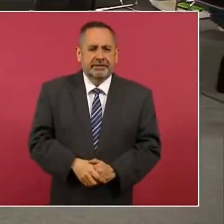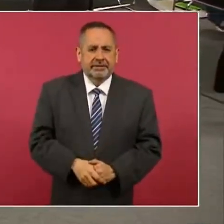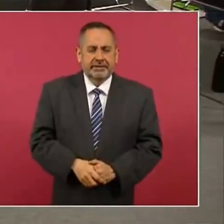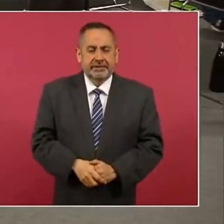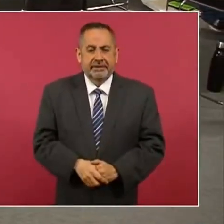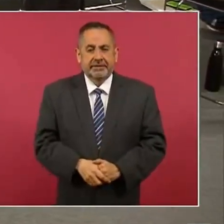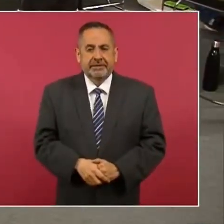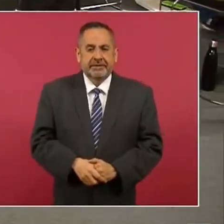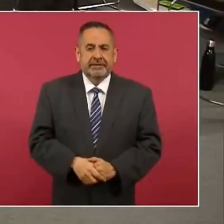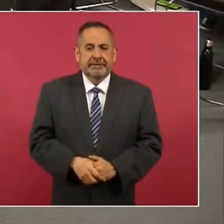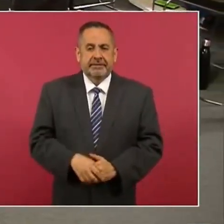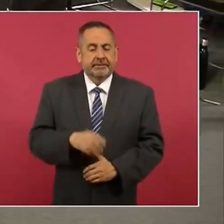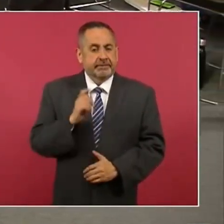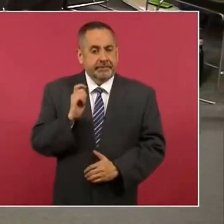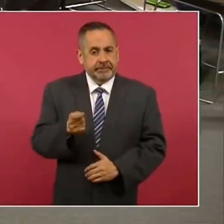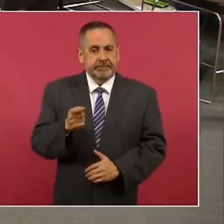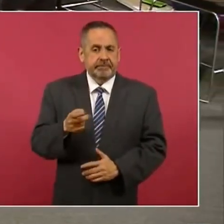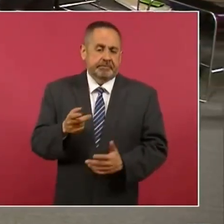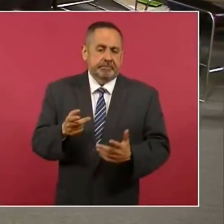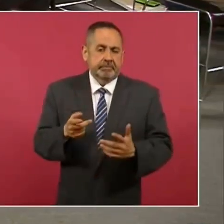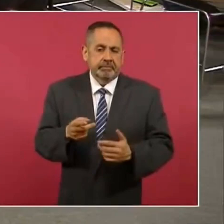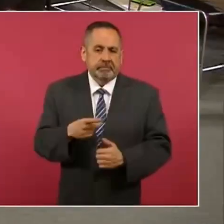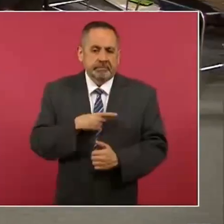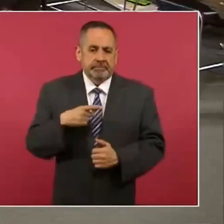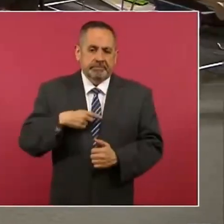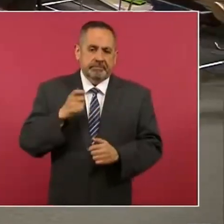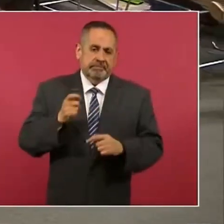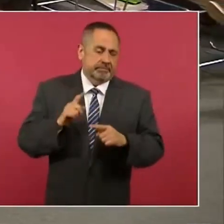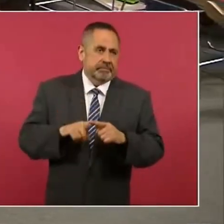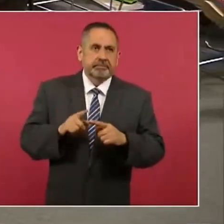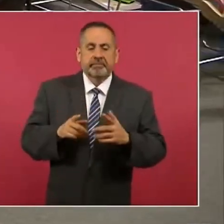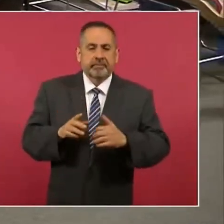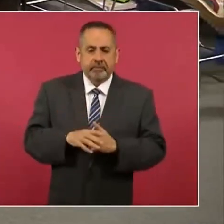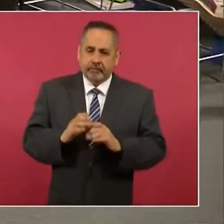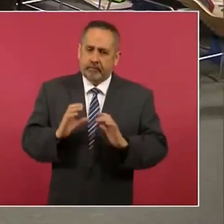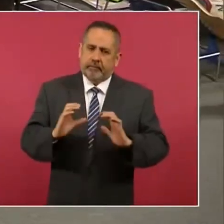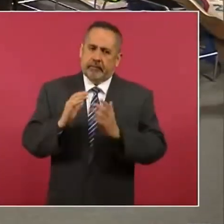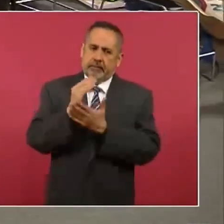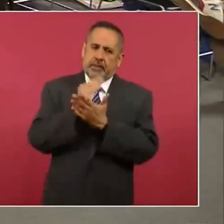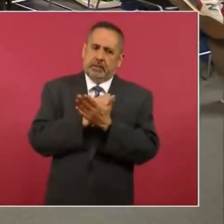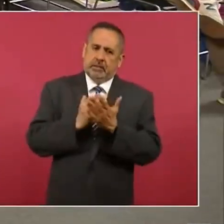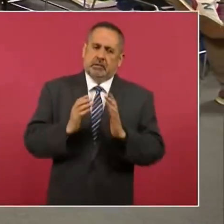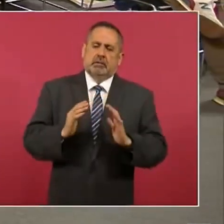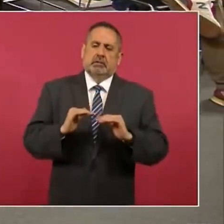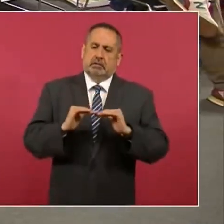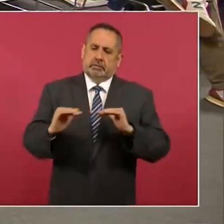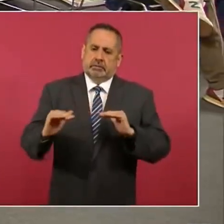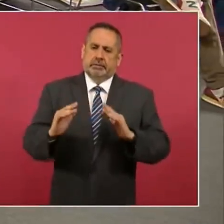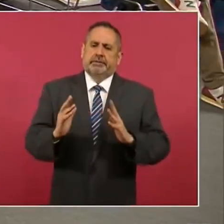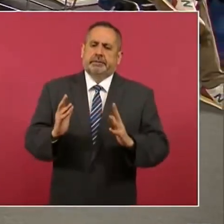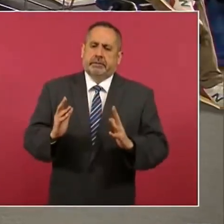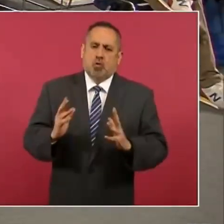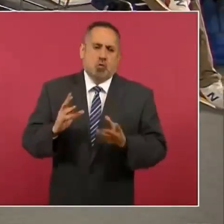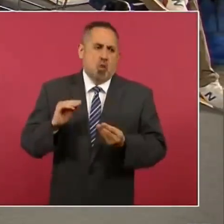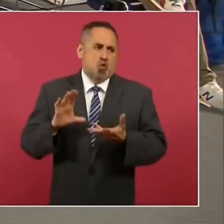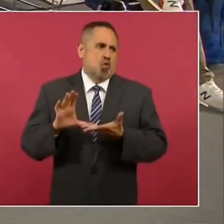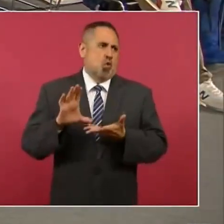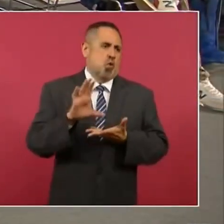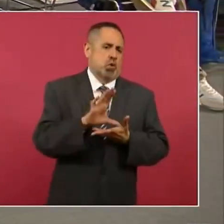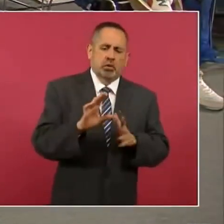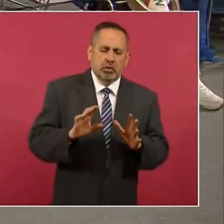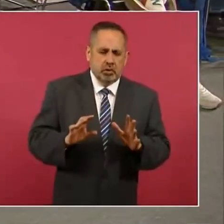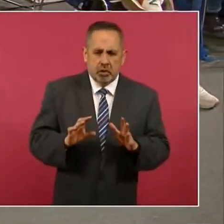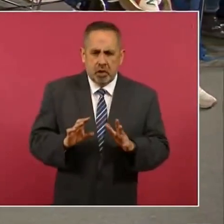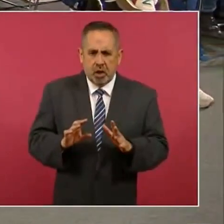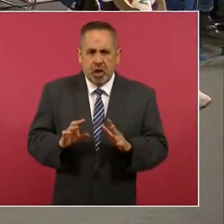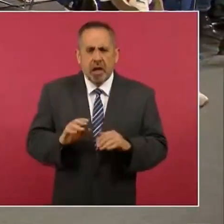Entonces, tiene que haber moderación, sí tiene